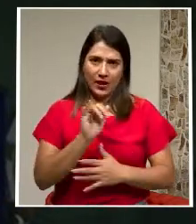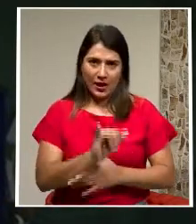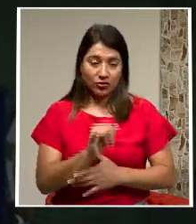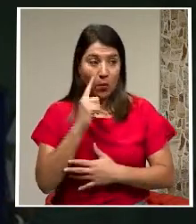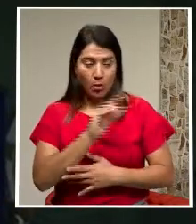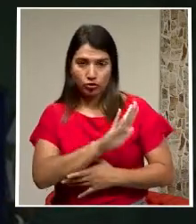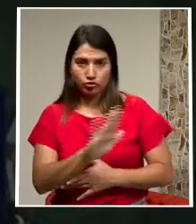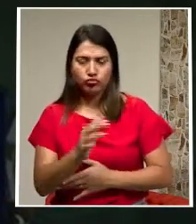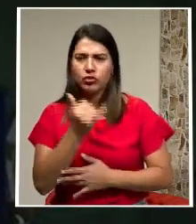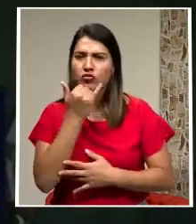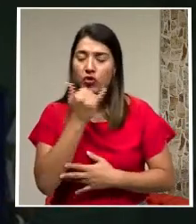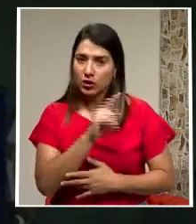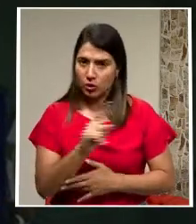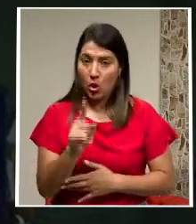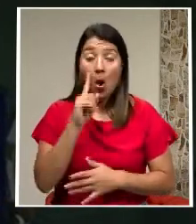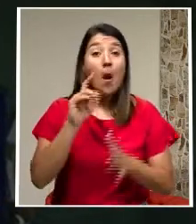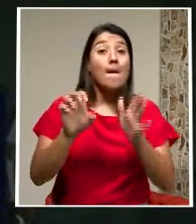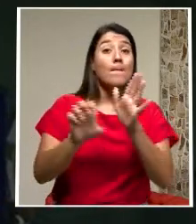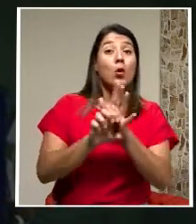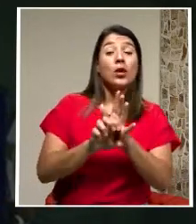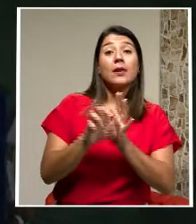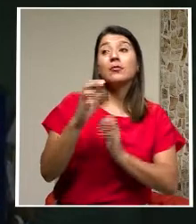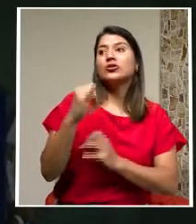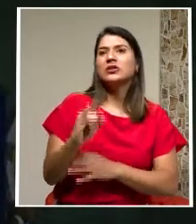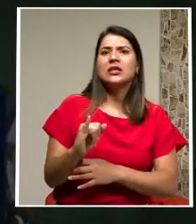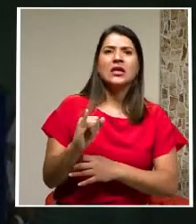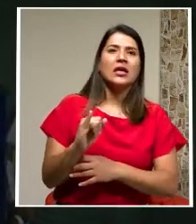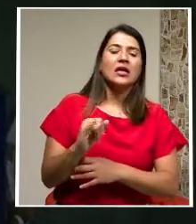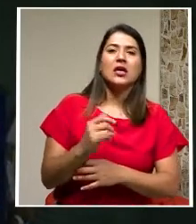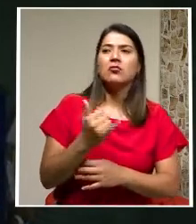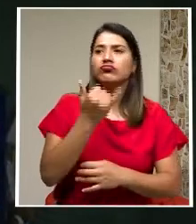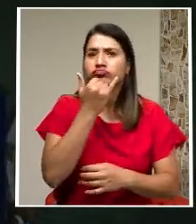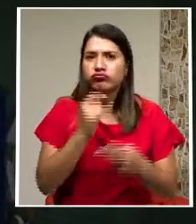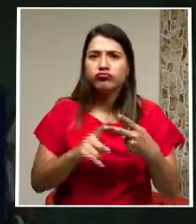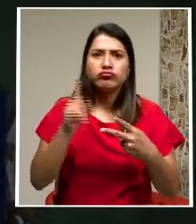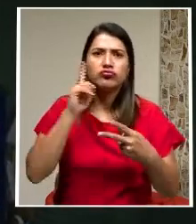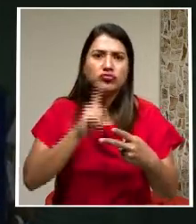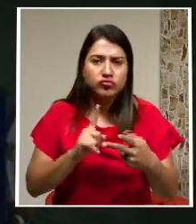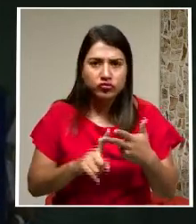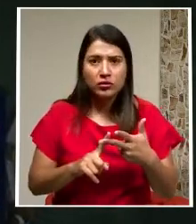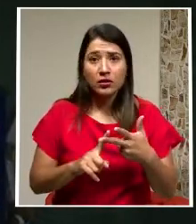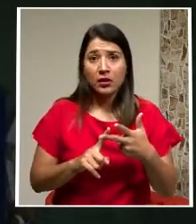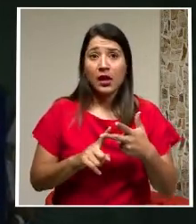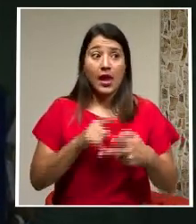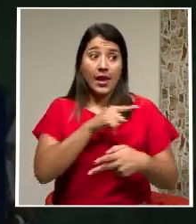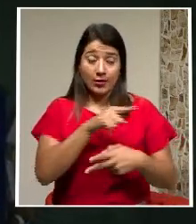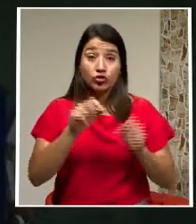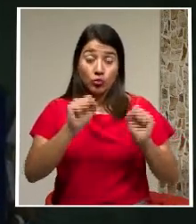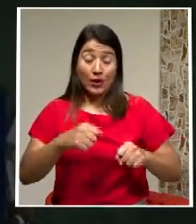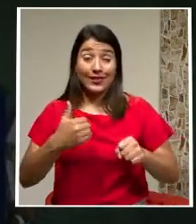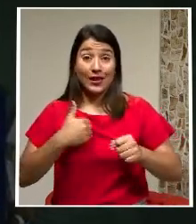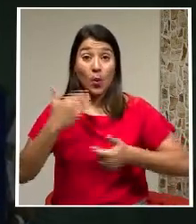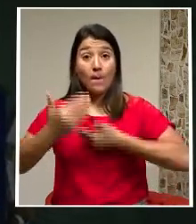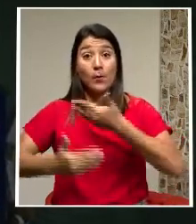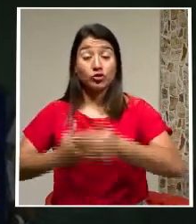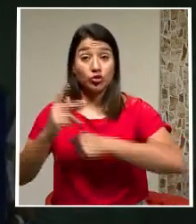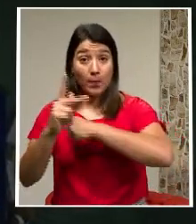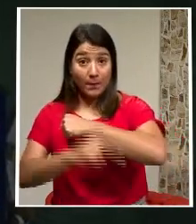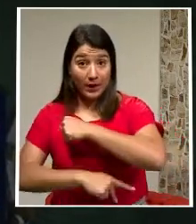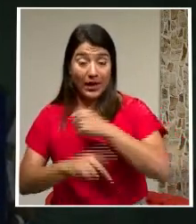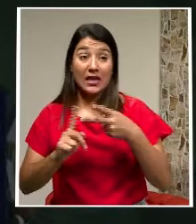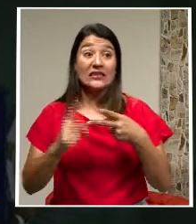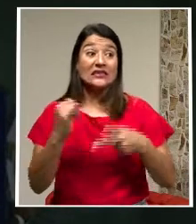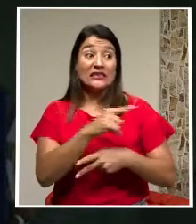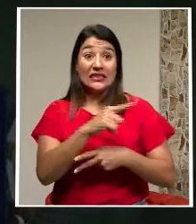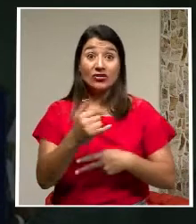faltas que cometan por ejemplo si injurian, difaman o calumnian a alguien pueden responder inclusive penalmente si cometen una falta en el centro de